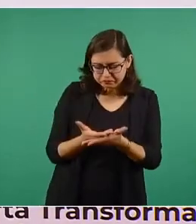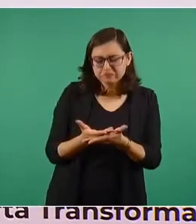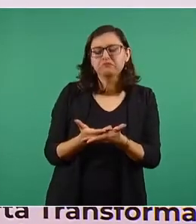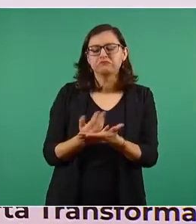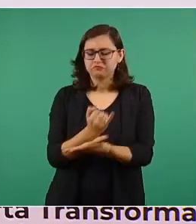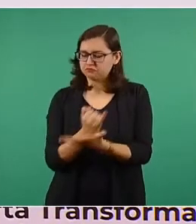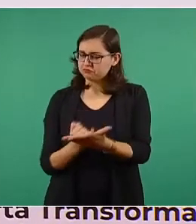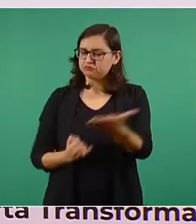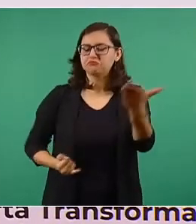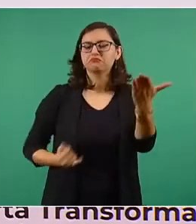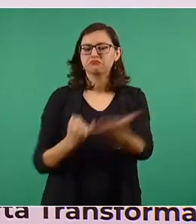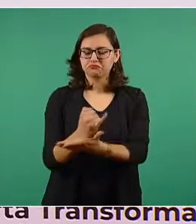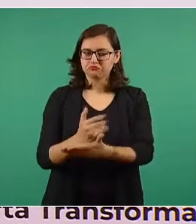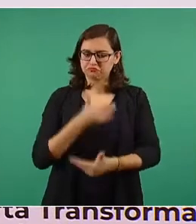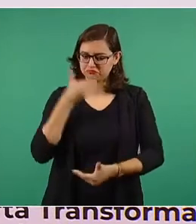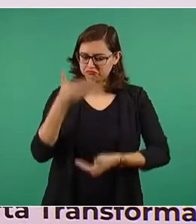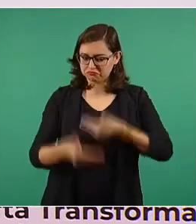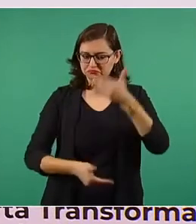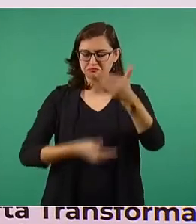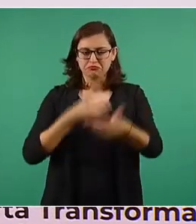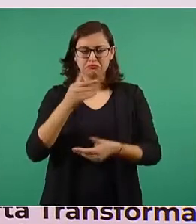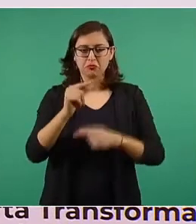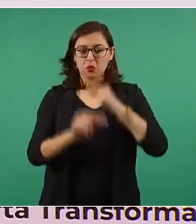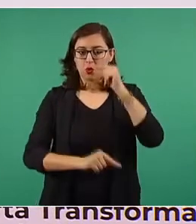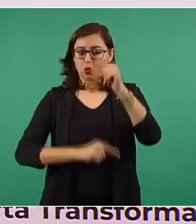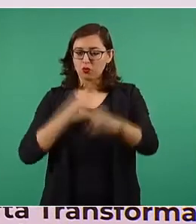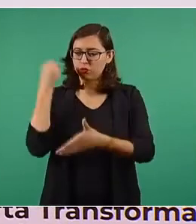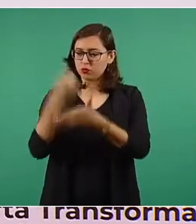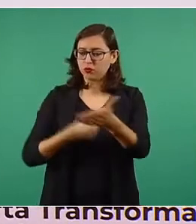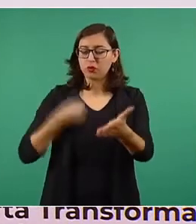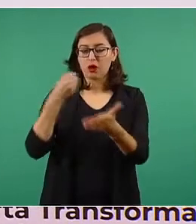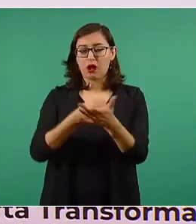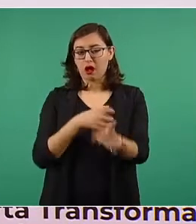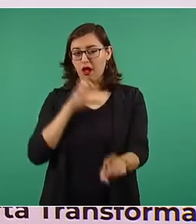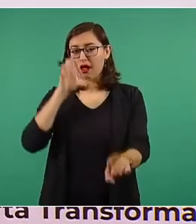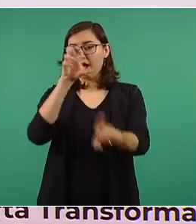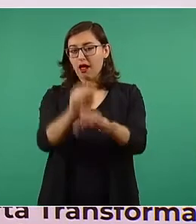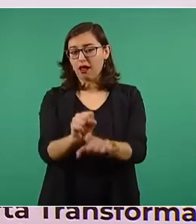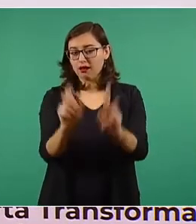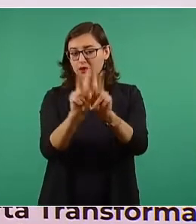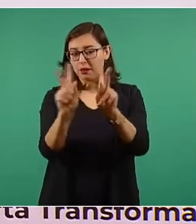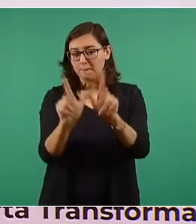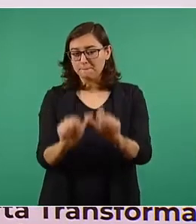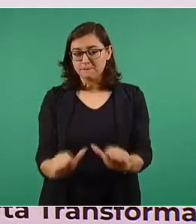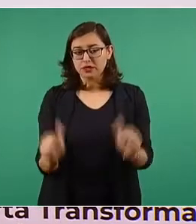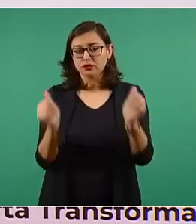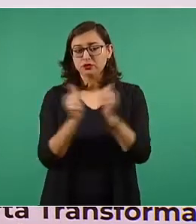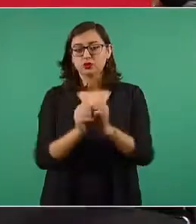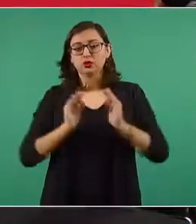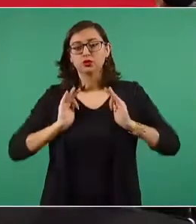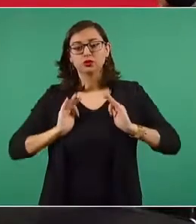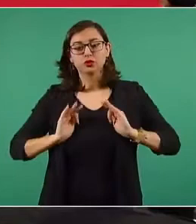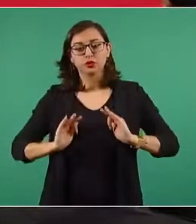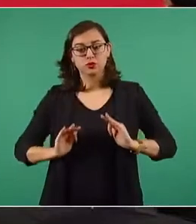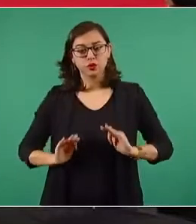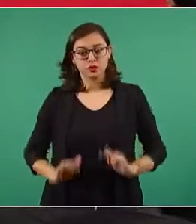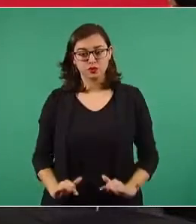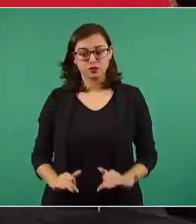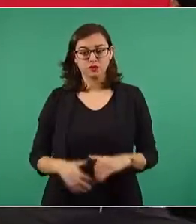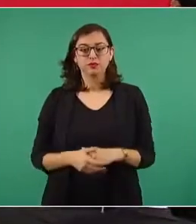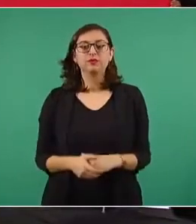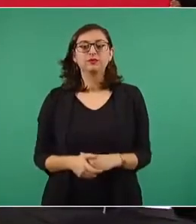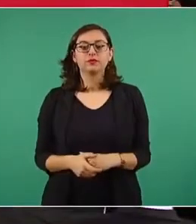paz y la tranquilidad. Aquí también aprovecho para agradecer el